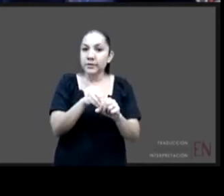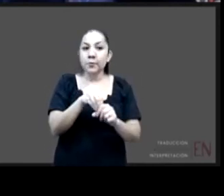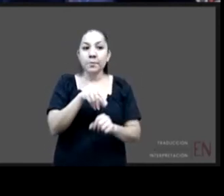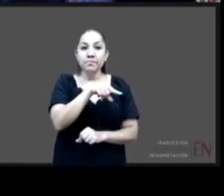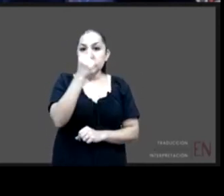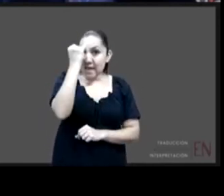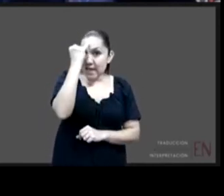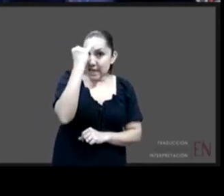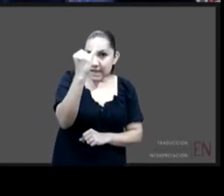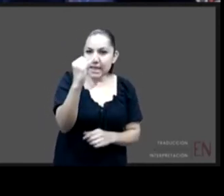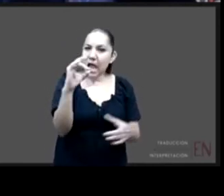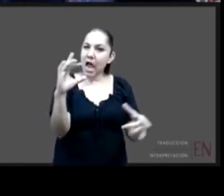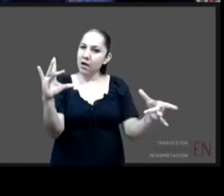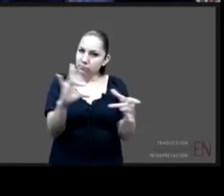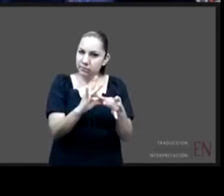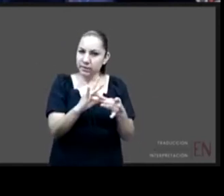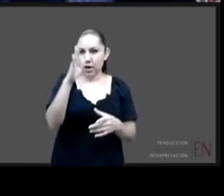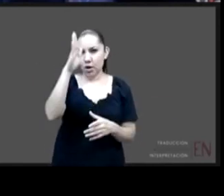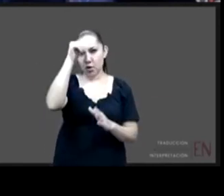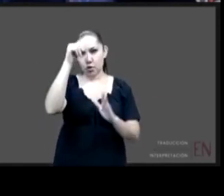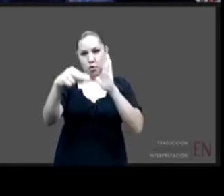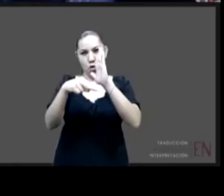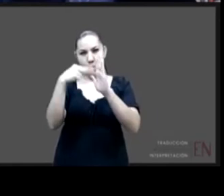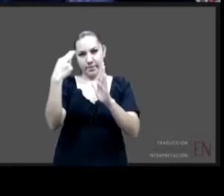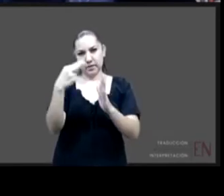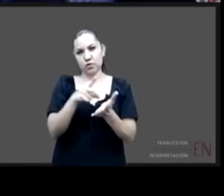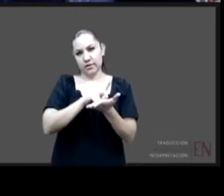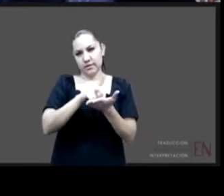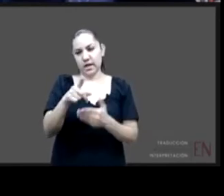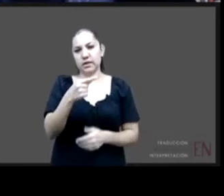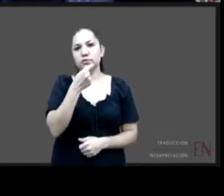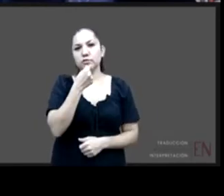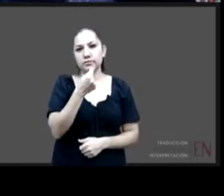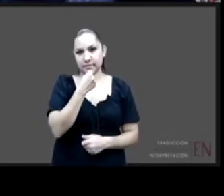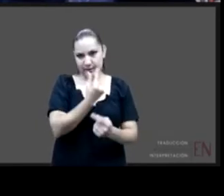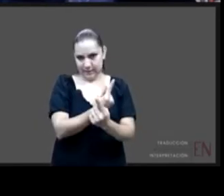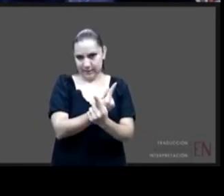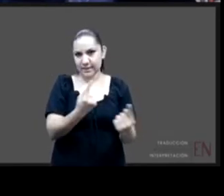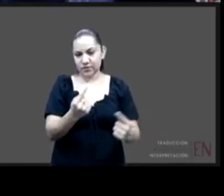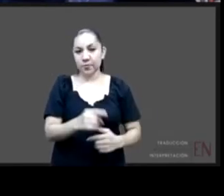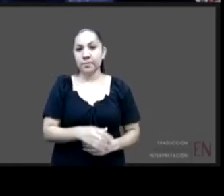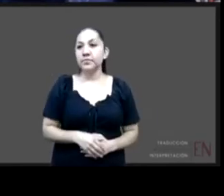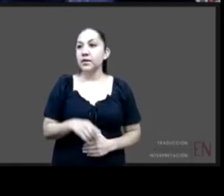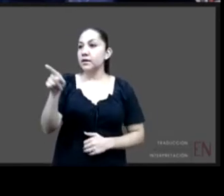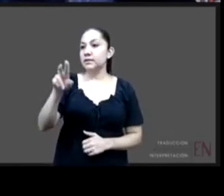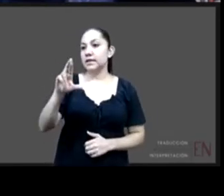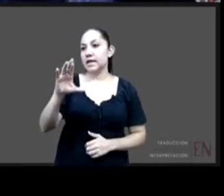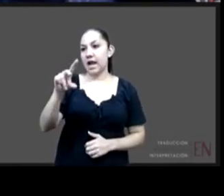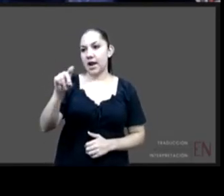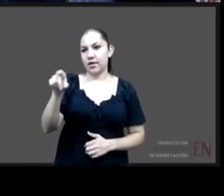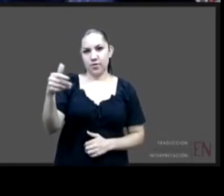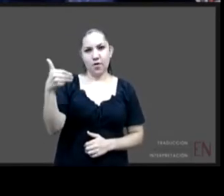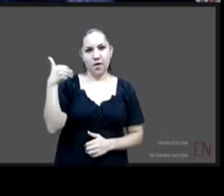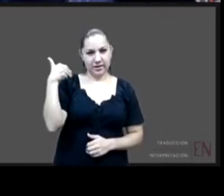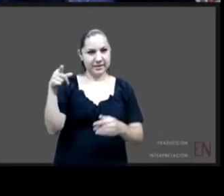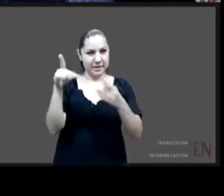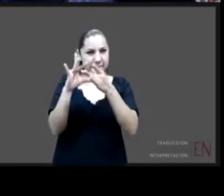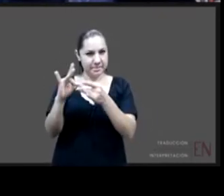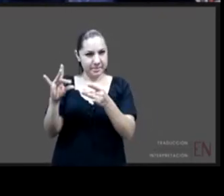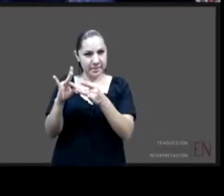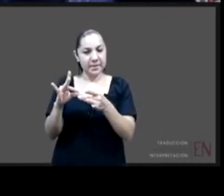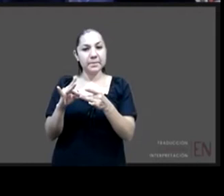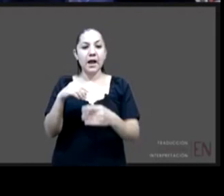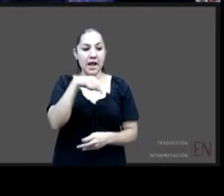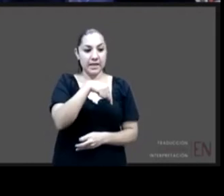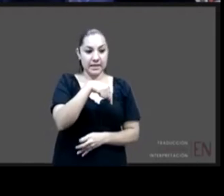que como también ya mencionó Ricardo México ratificó esta convención desde el